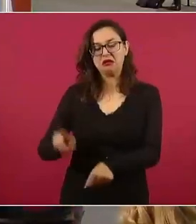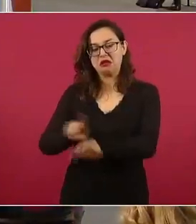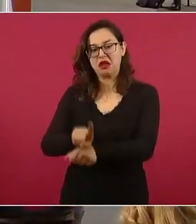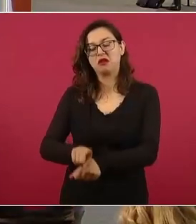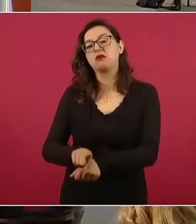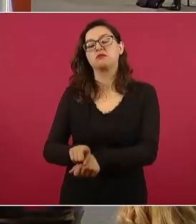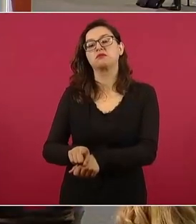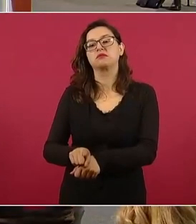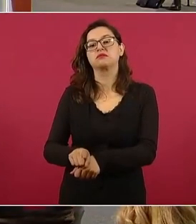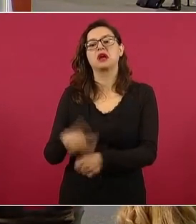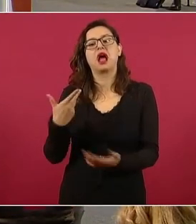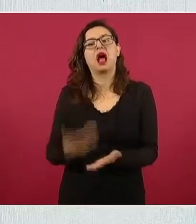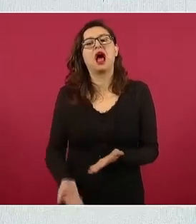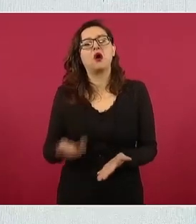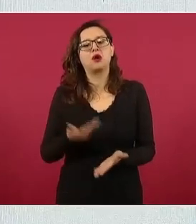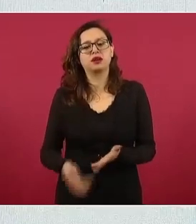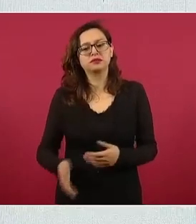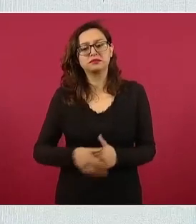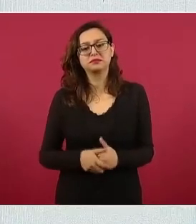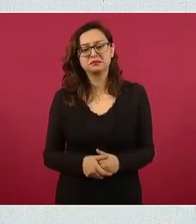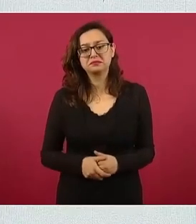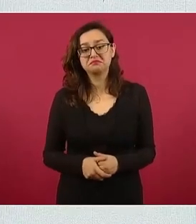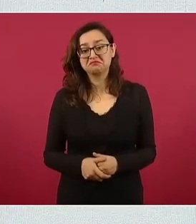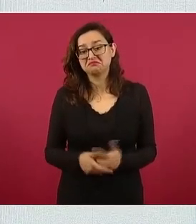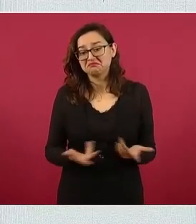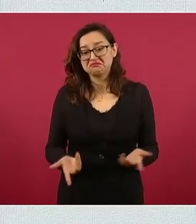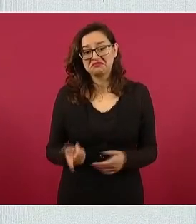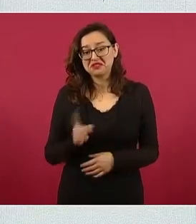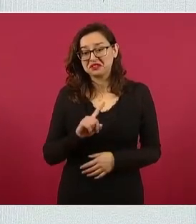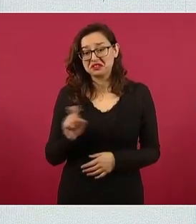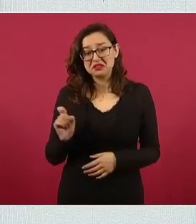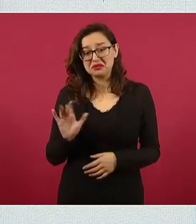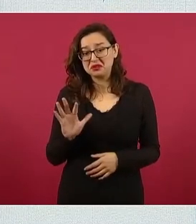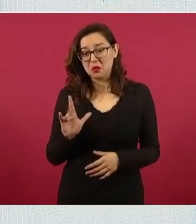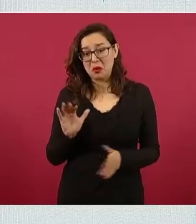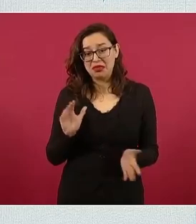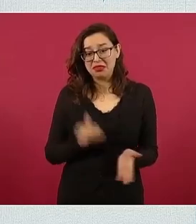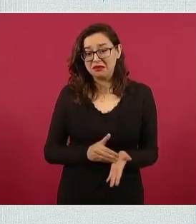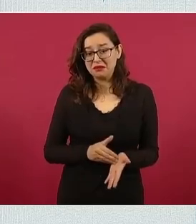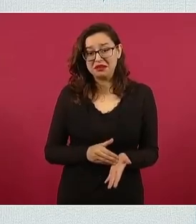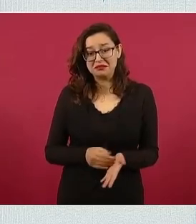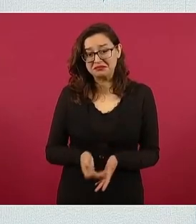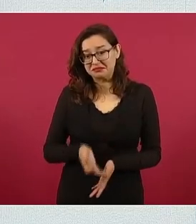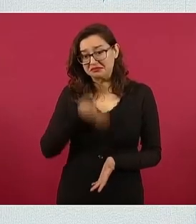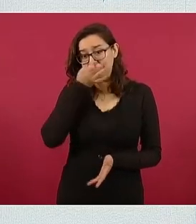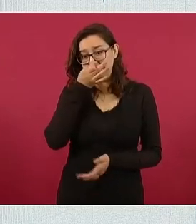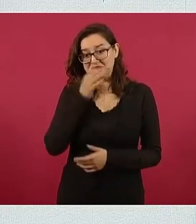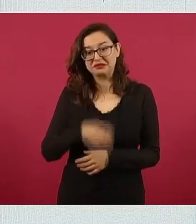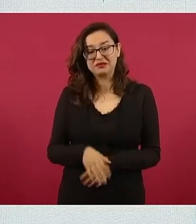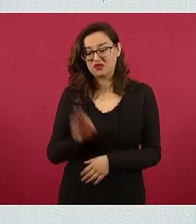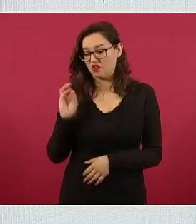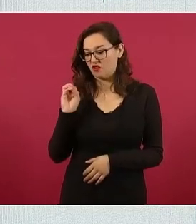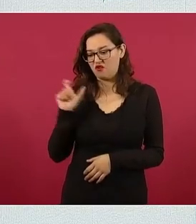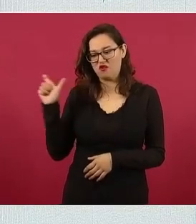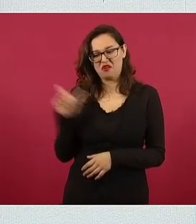está produciendo ciento cincuenta mil barriles lo acabaron